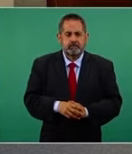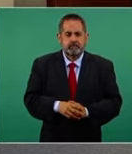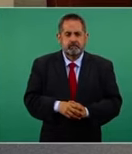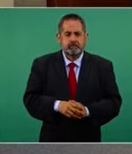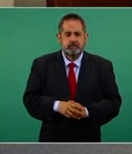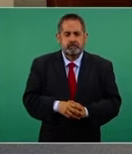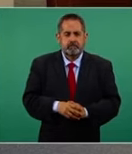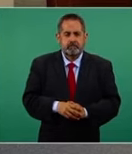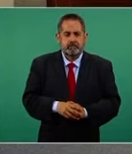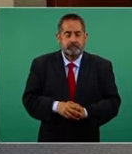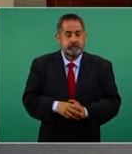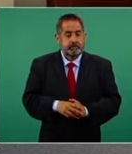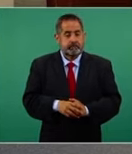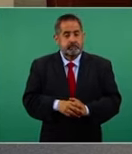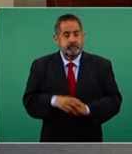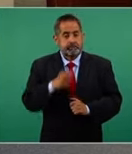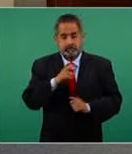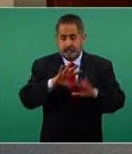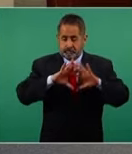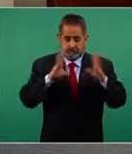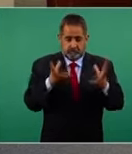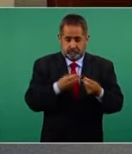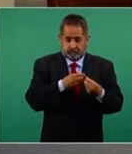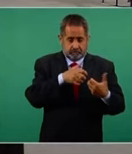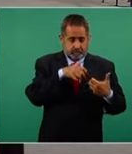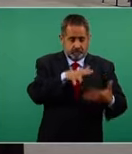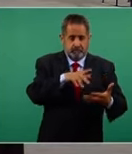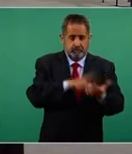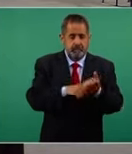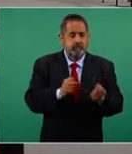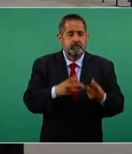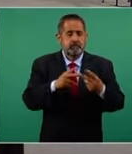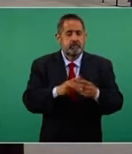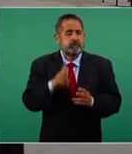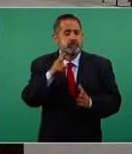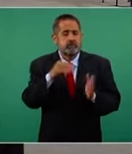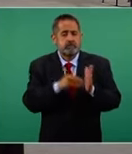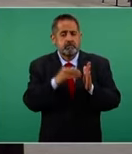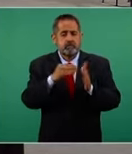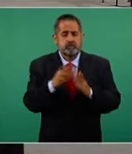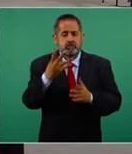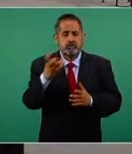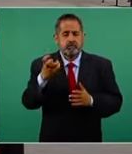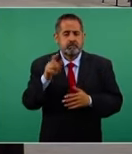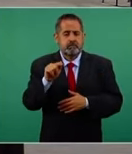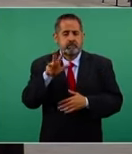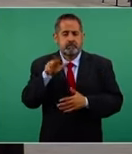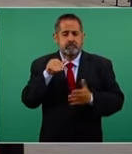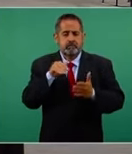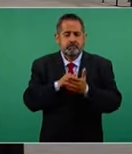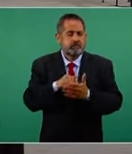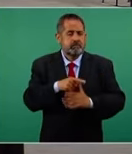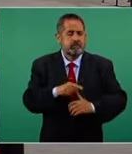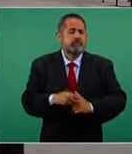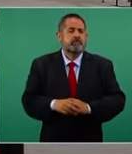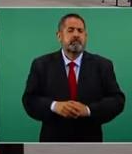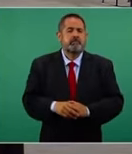Este es de total dos millones 475 mil.